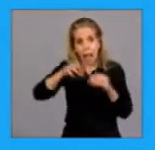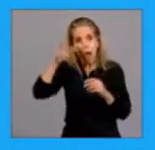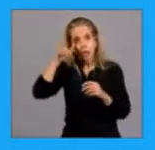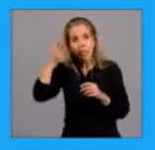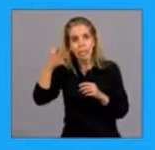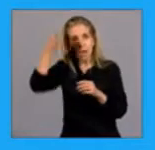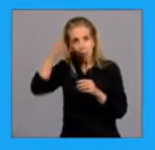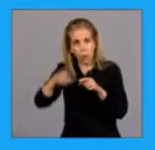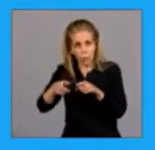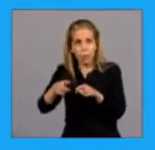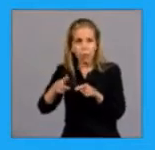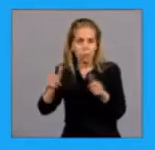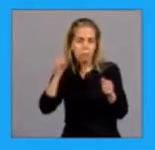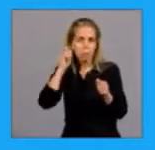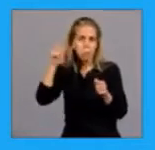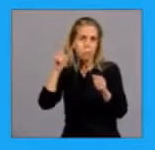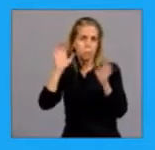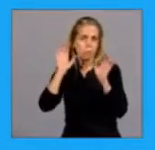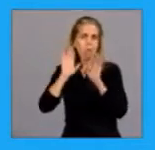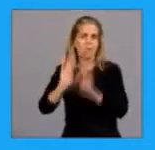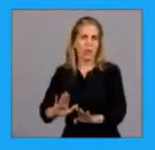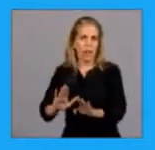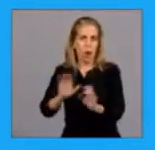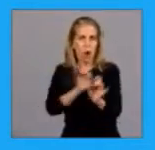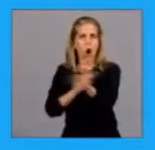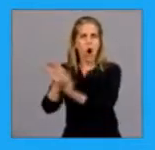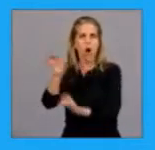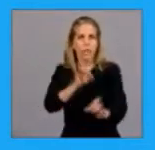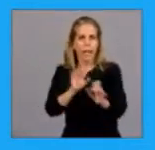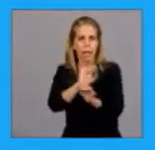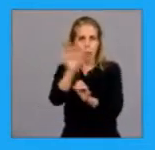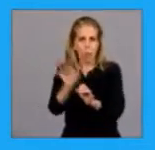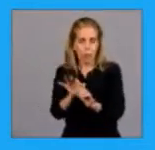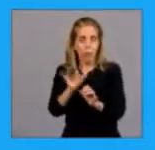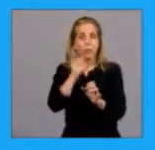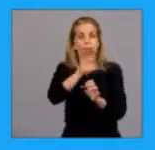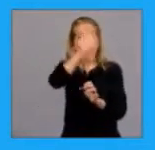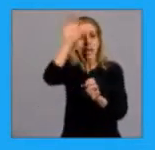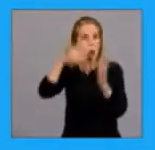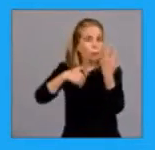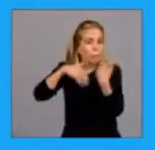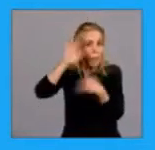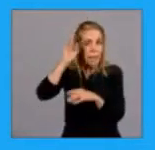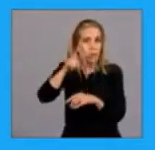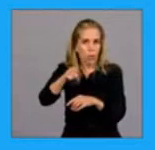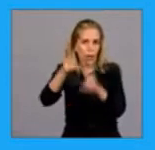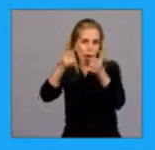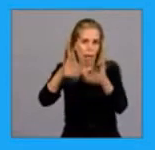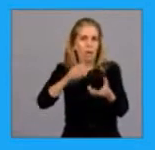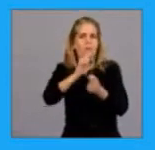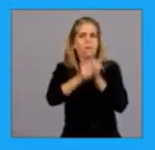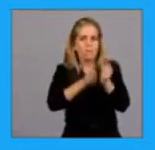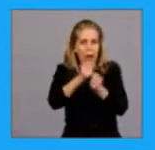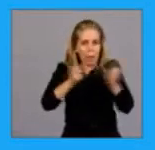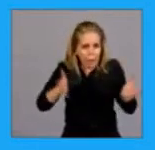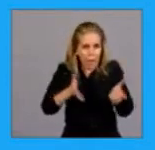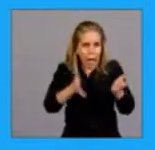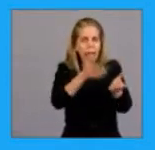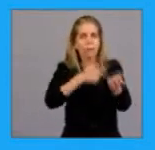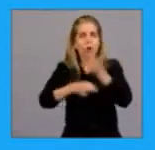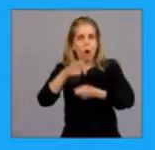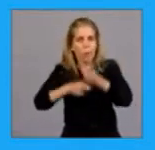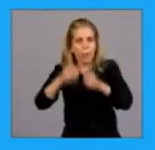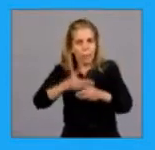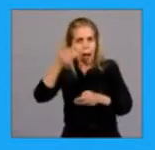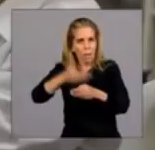logró evitar la propagación del virus. En casi todas las regiones ya están en marcha fábricas, comercios y diversos